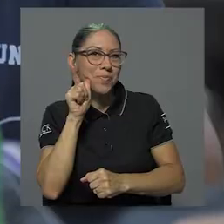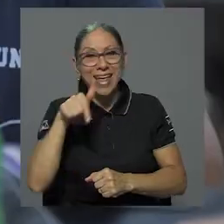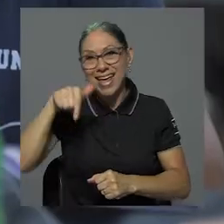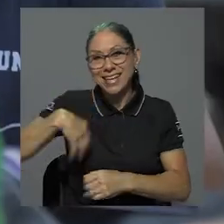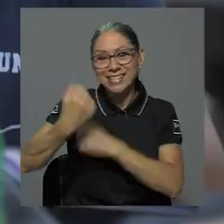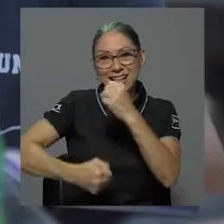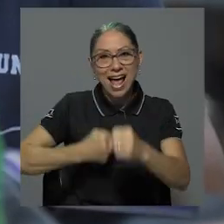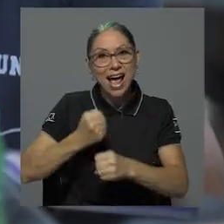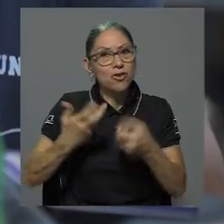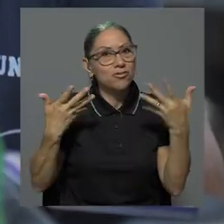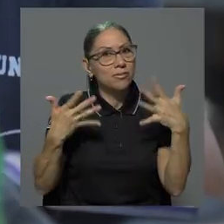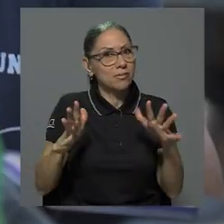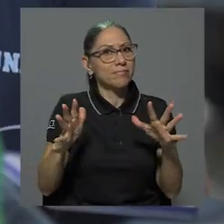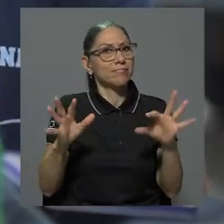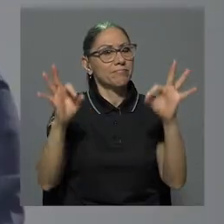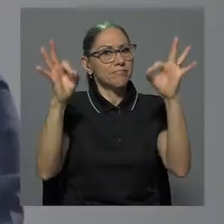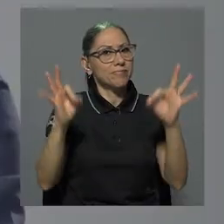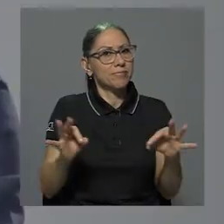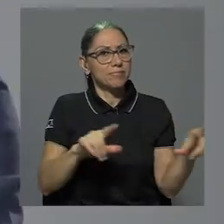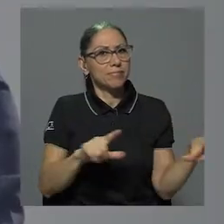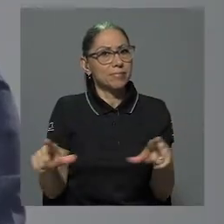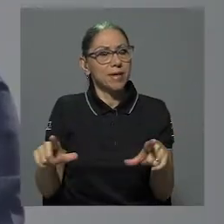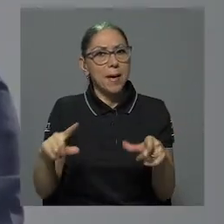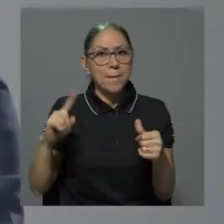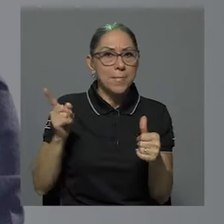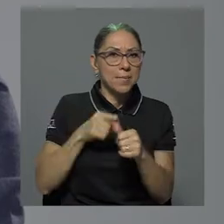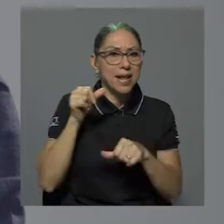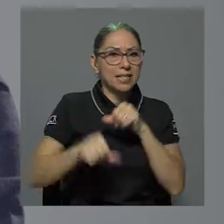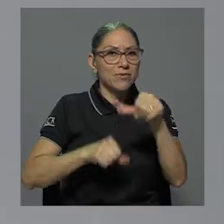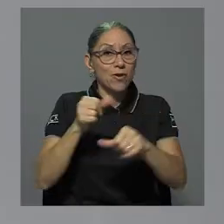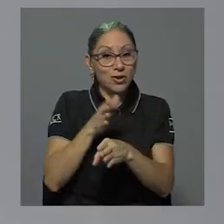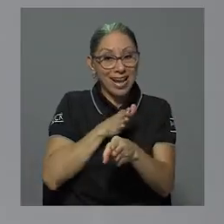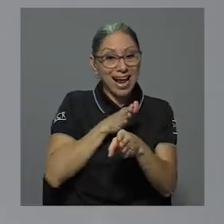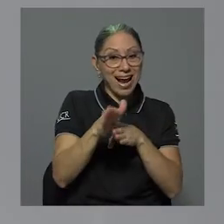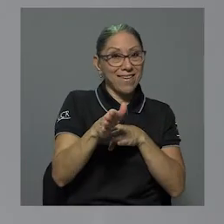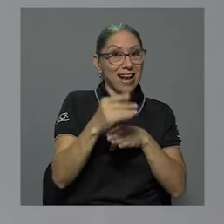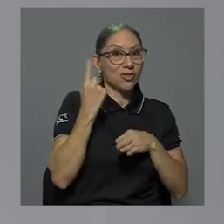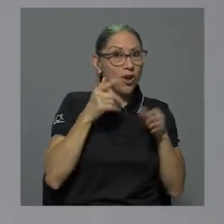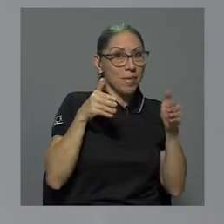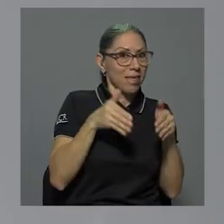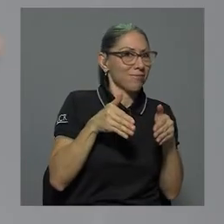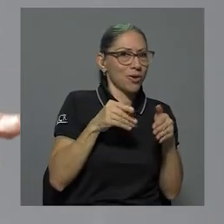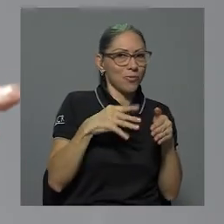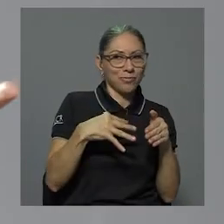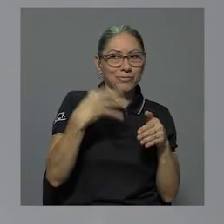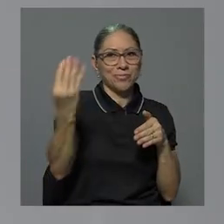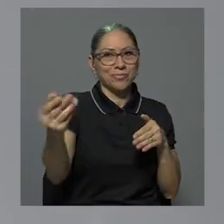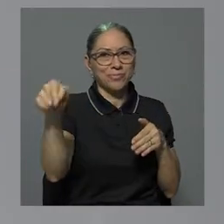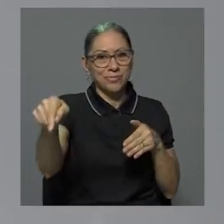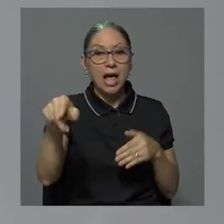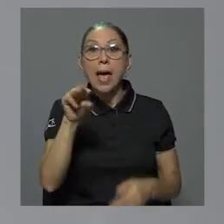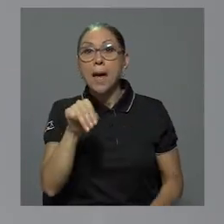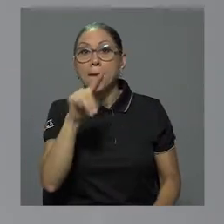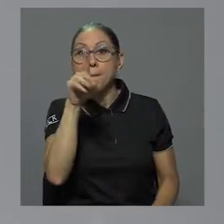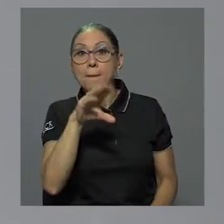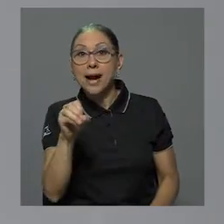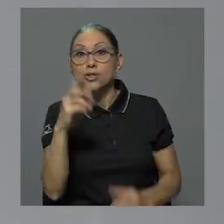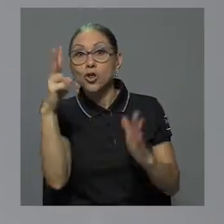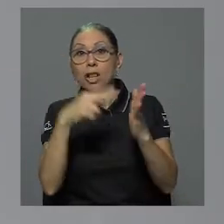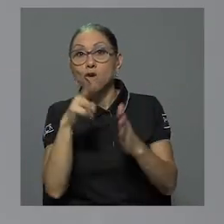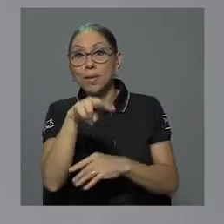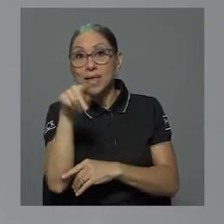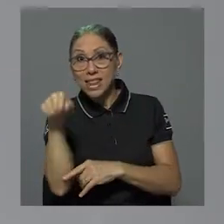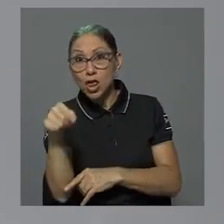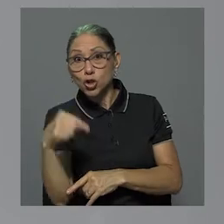año se concreta, digamos, este primer esfuerzo de desconcentración de la carrera. Es en marzo del 2022, el primer ciclo lectivo del